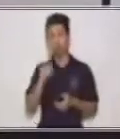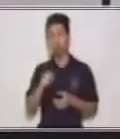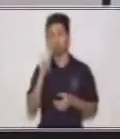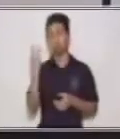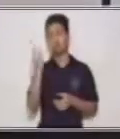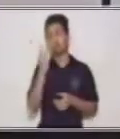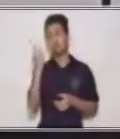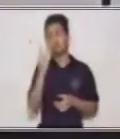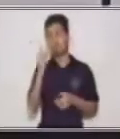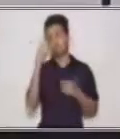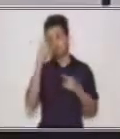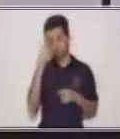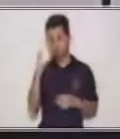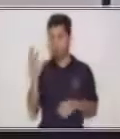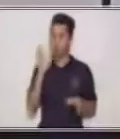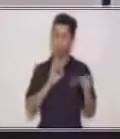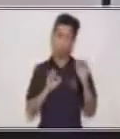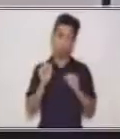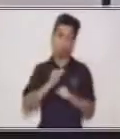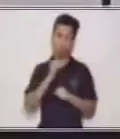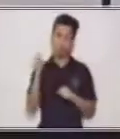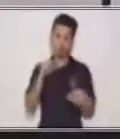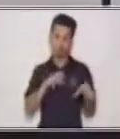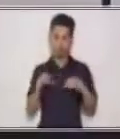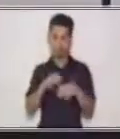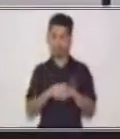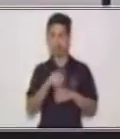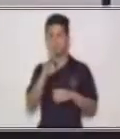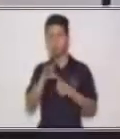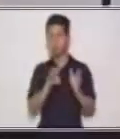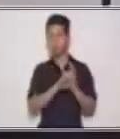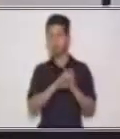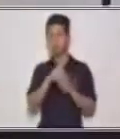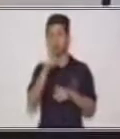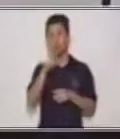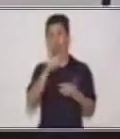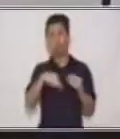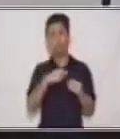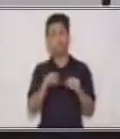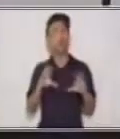actividades. Quiero hacerte una pregunta. A ver, ¿cómo es tu familia?